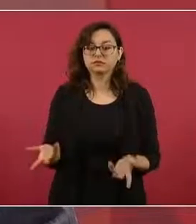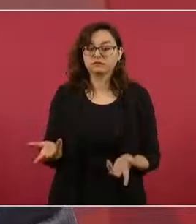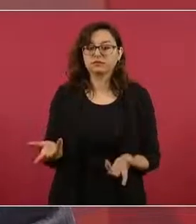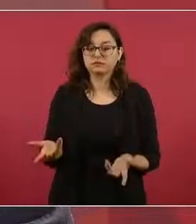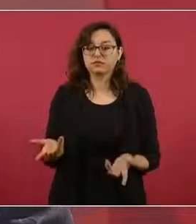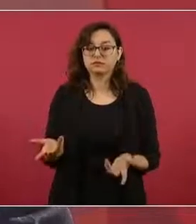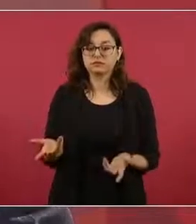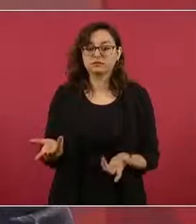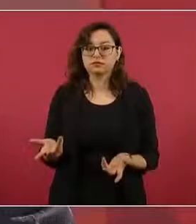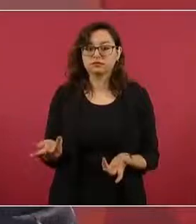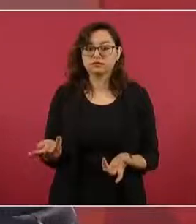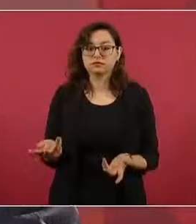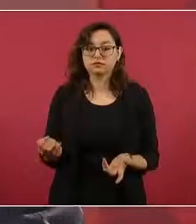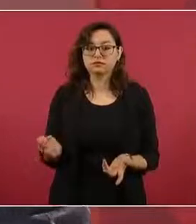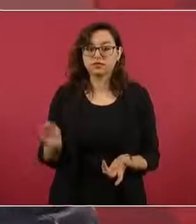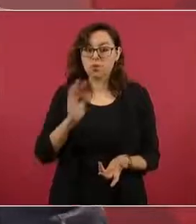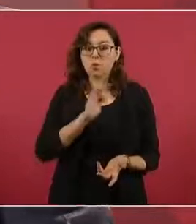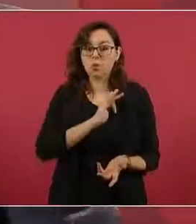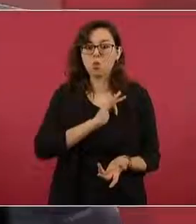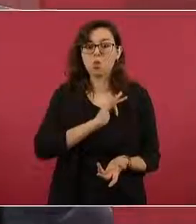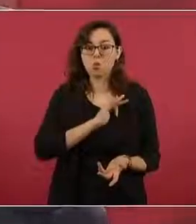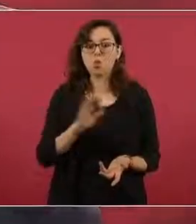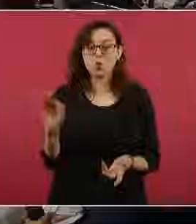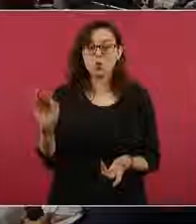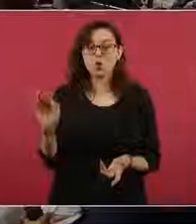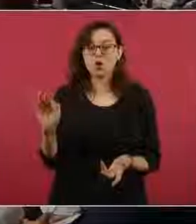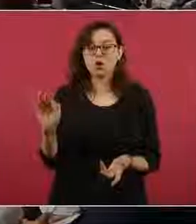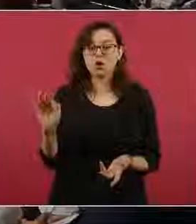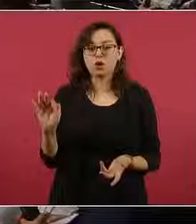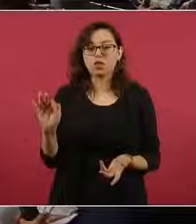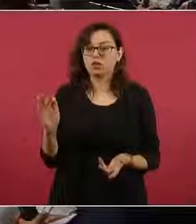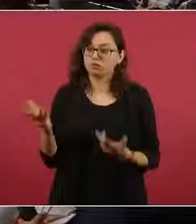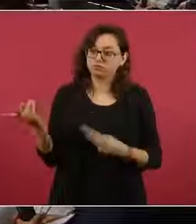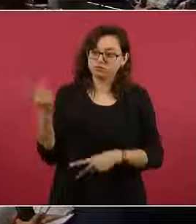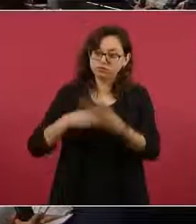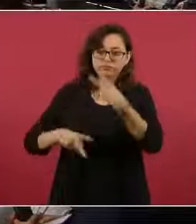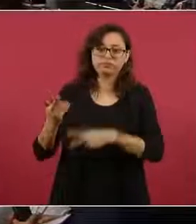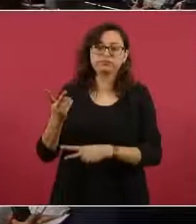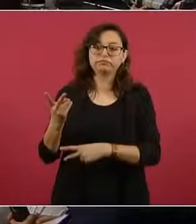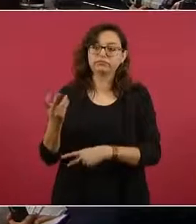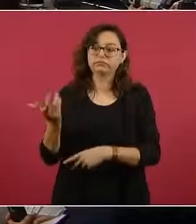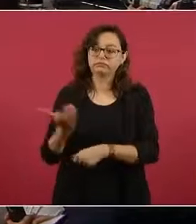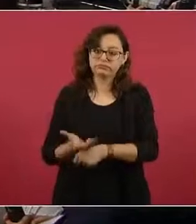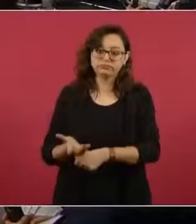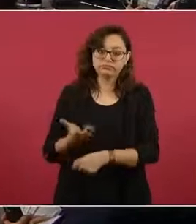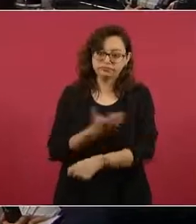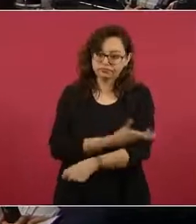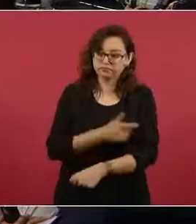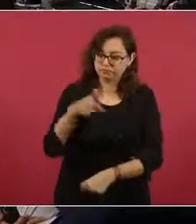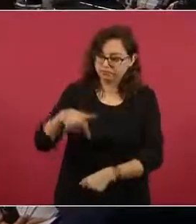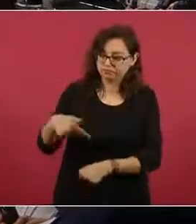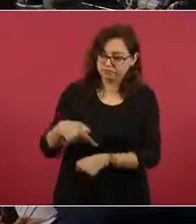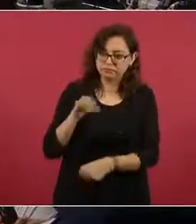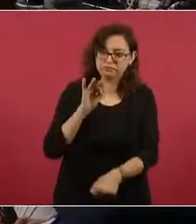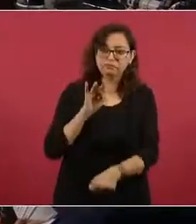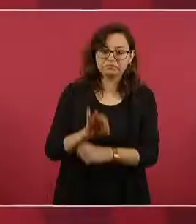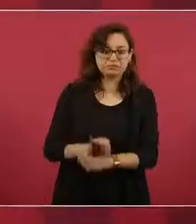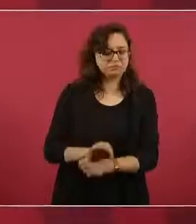tener asilo en nuestro país. Esa es nuestra postura.